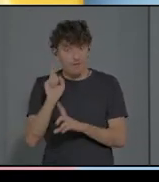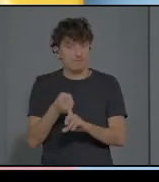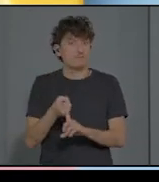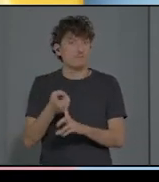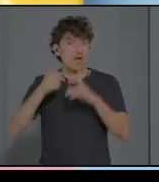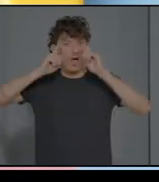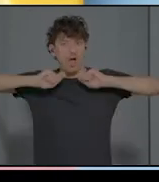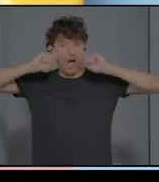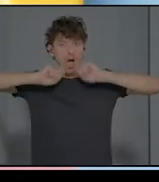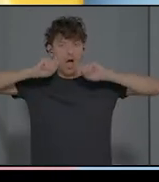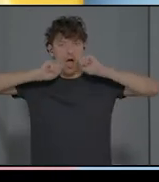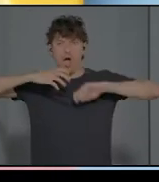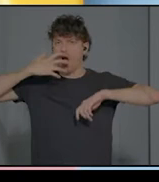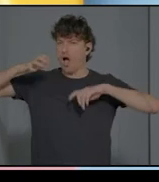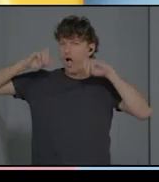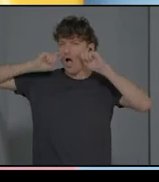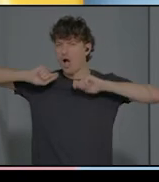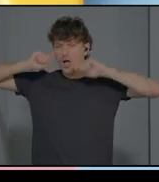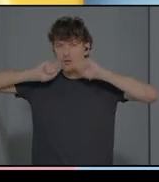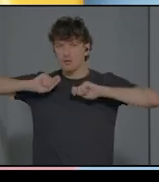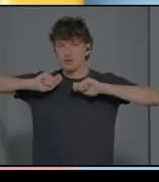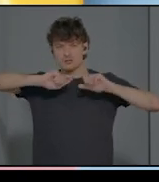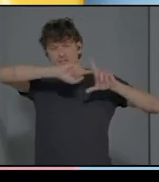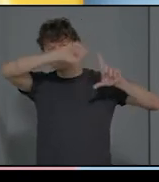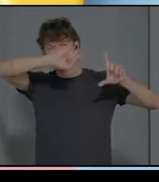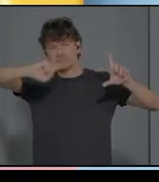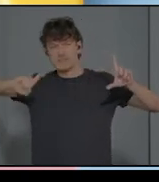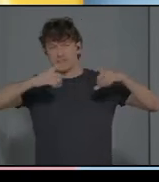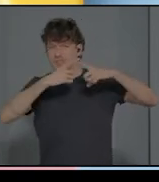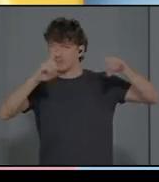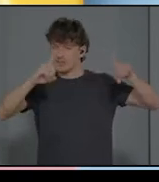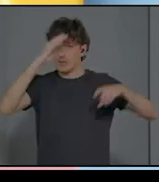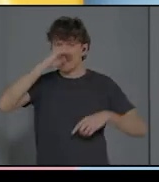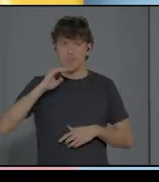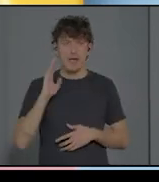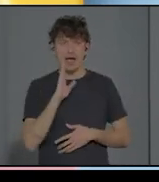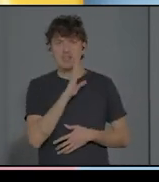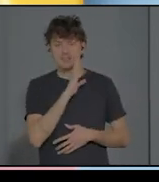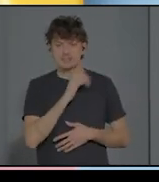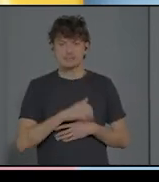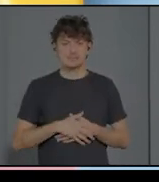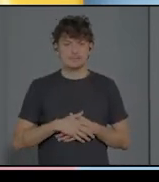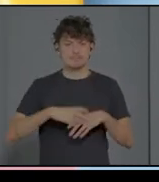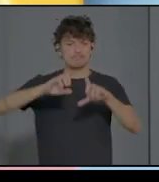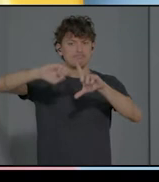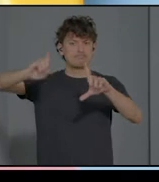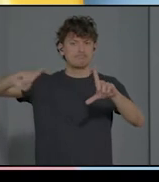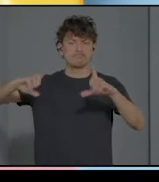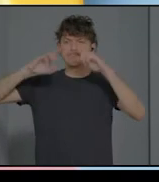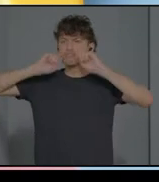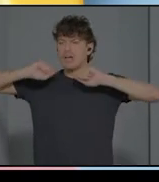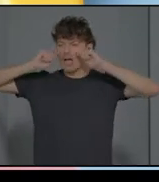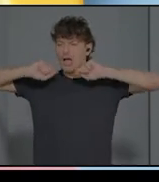unas frecuencias distintas y los padres no entendían el significado de este llanto. Y este llanto, este